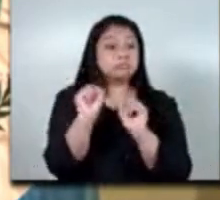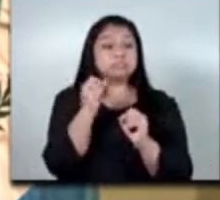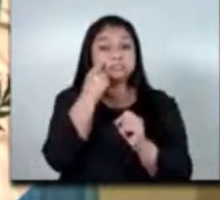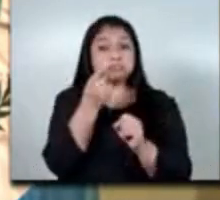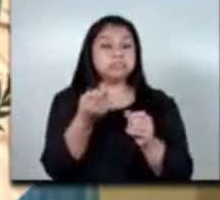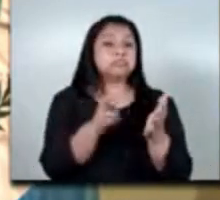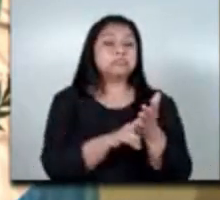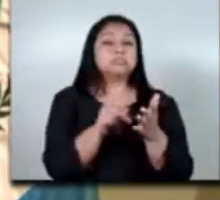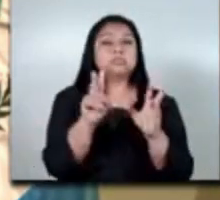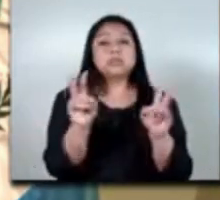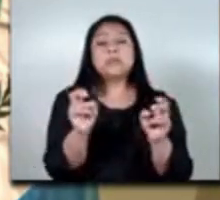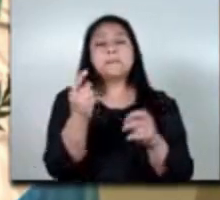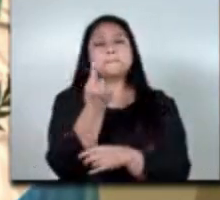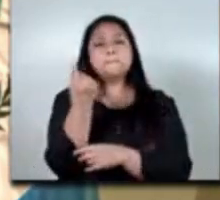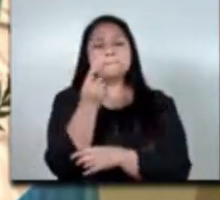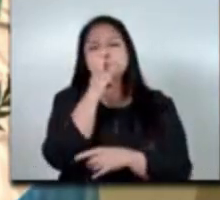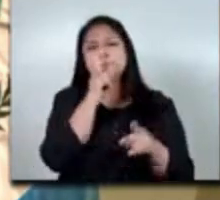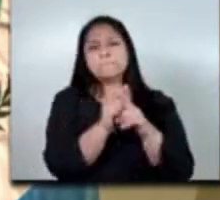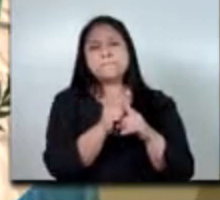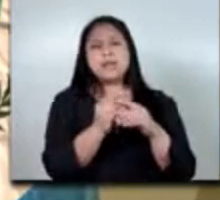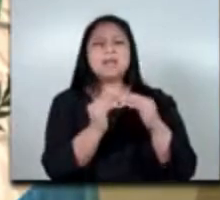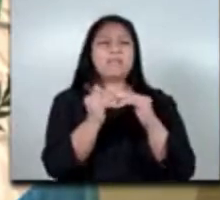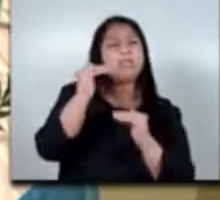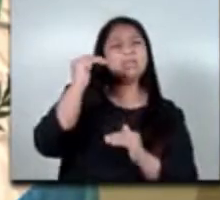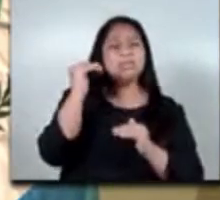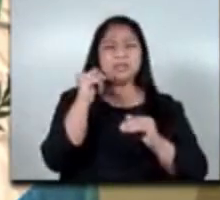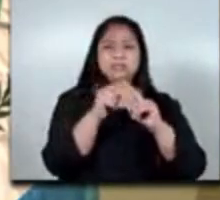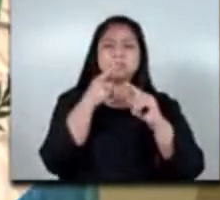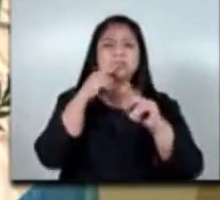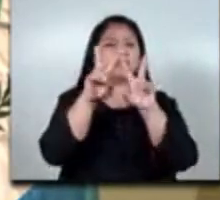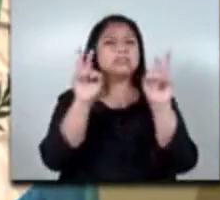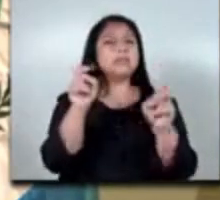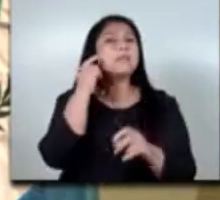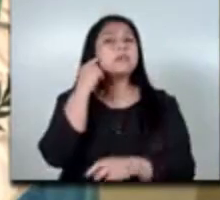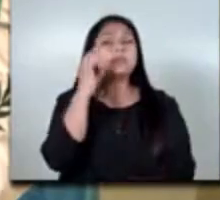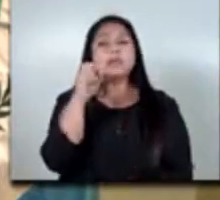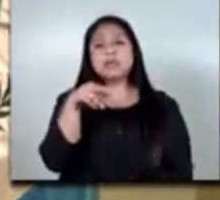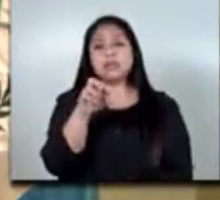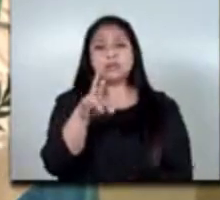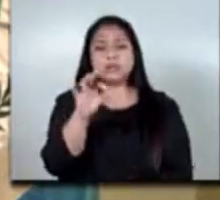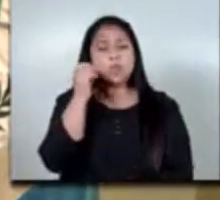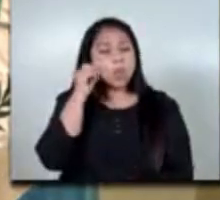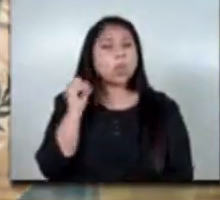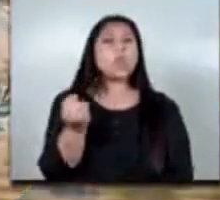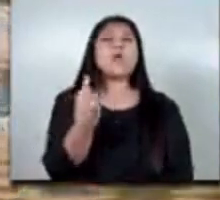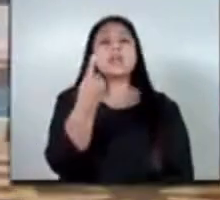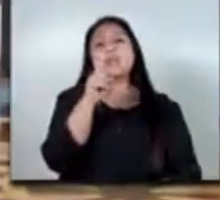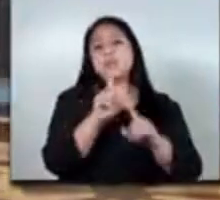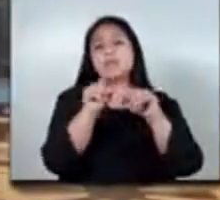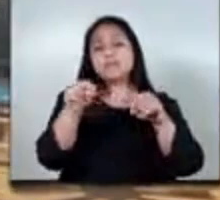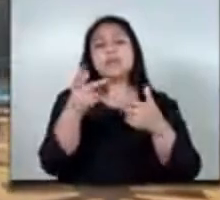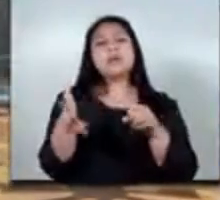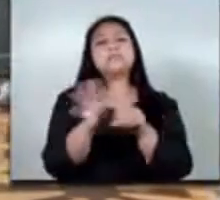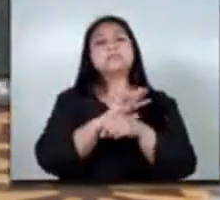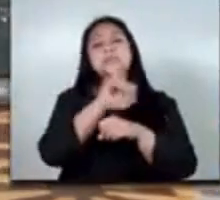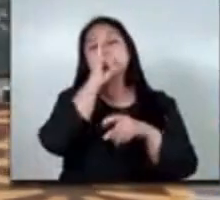factor fundamental que es el fuerte desequilibrio en términos de género también la pandemia por ir acabando ha